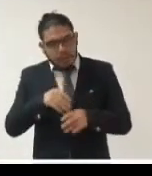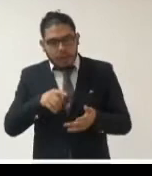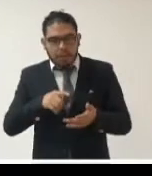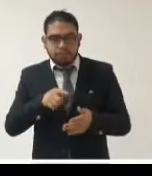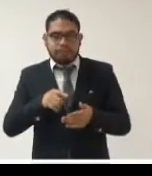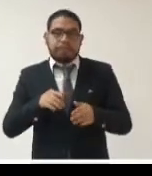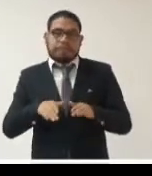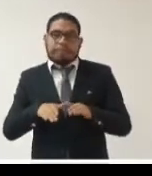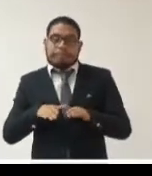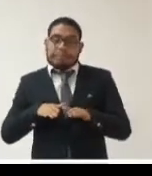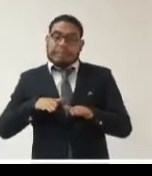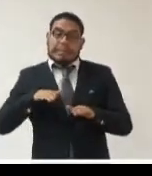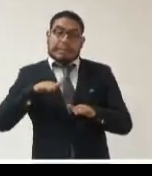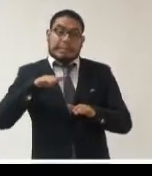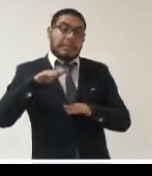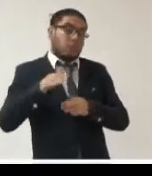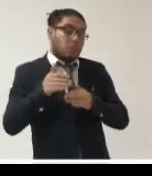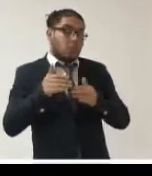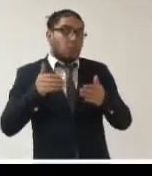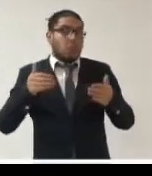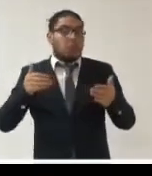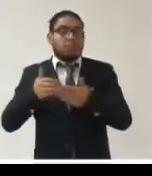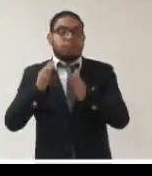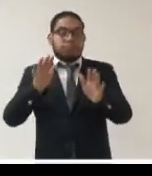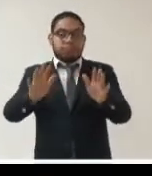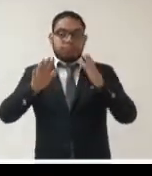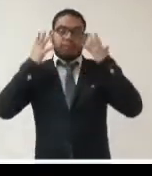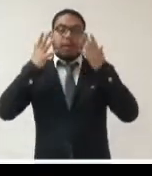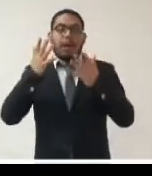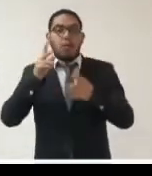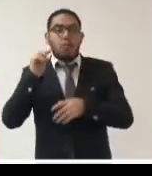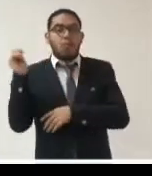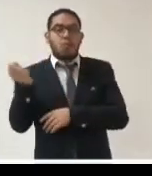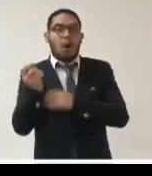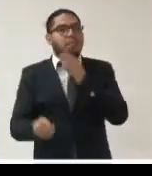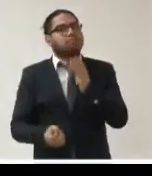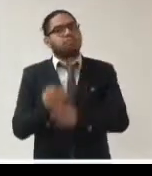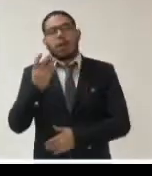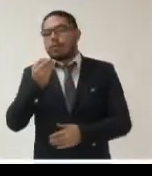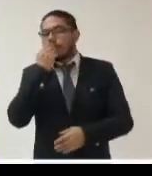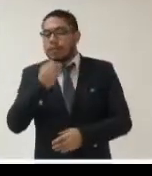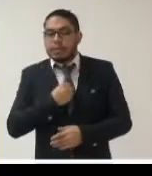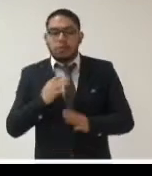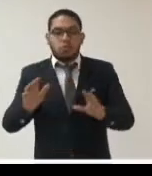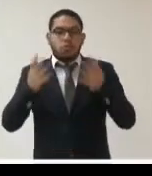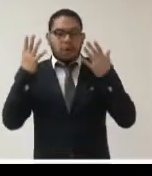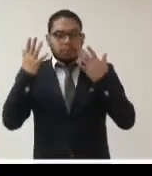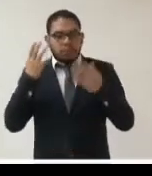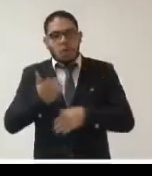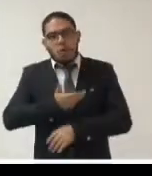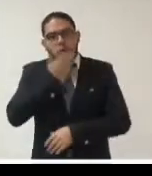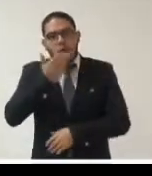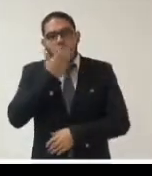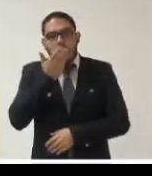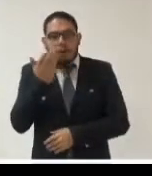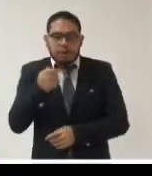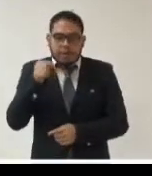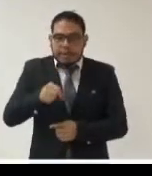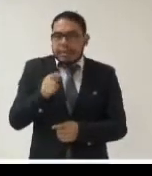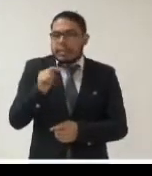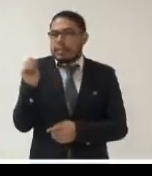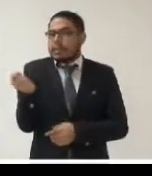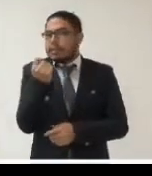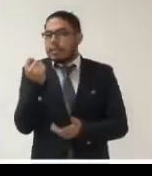agigantado hacia la digitalización de los servicios públicos y entre estos sin duda alguna la plataforma nacional de